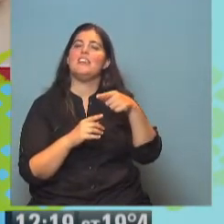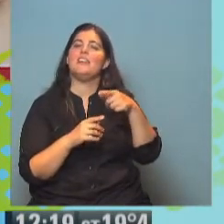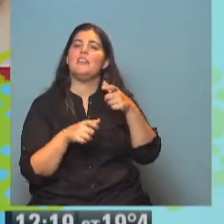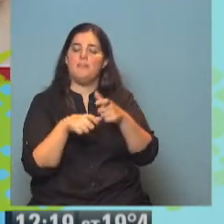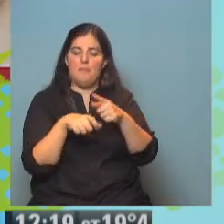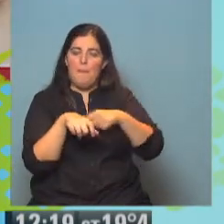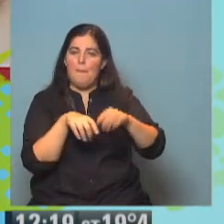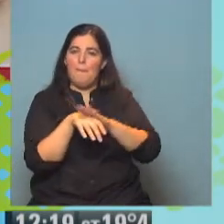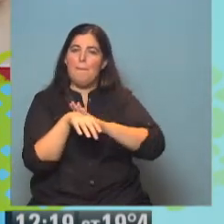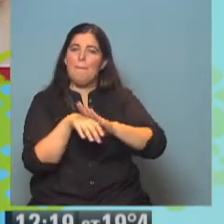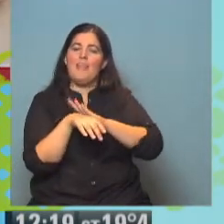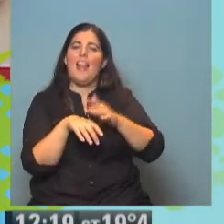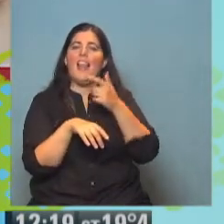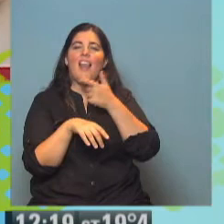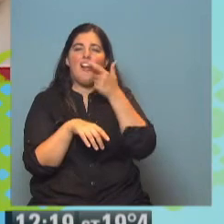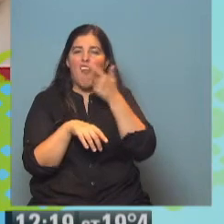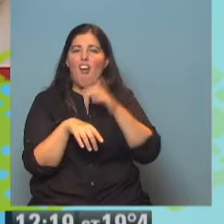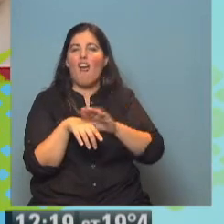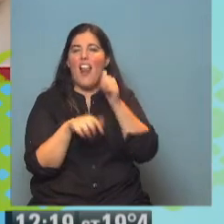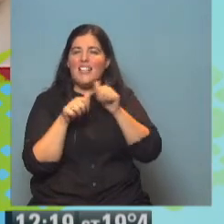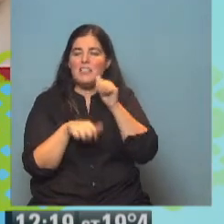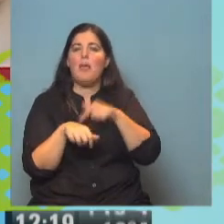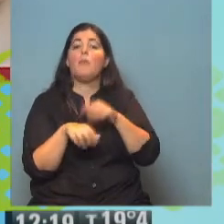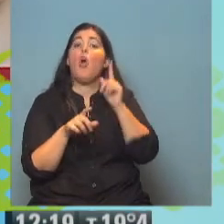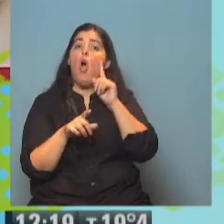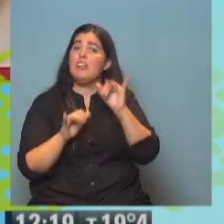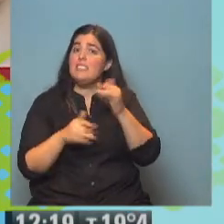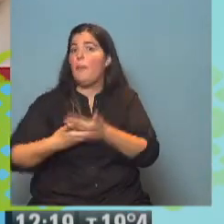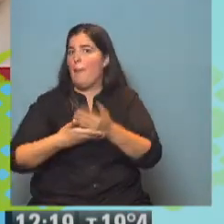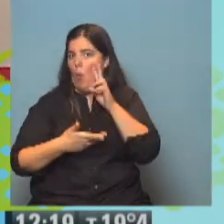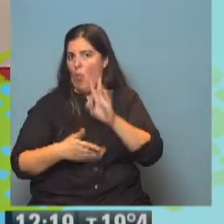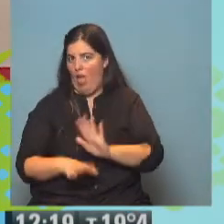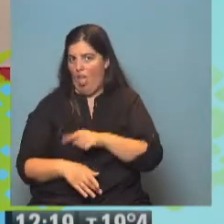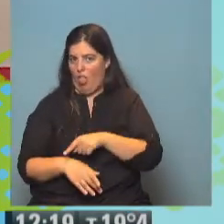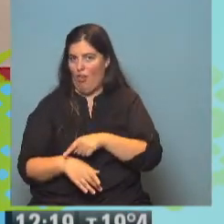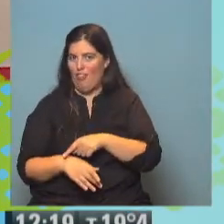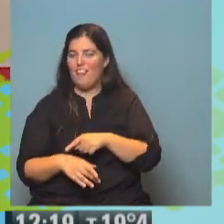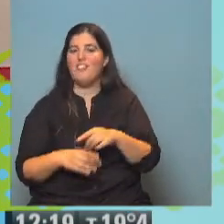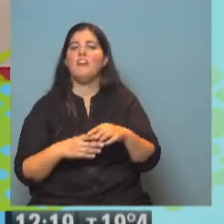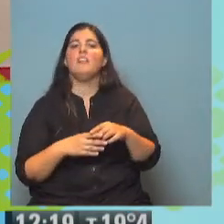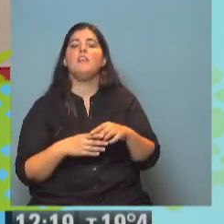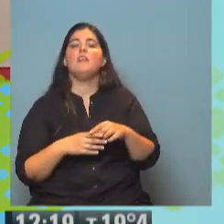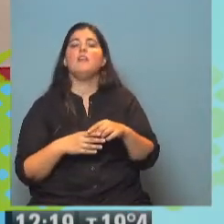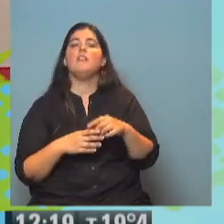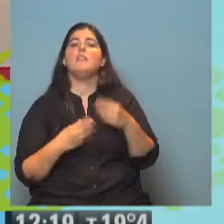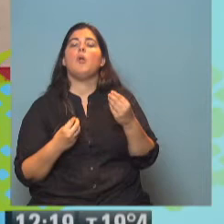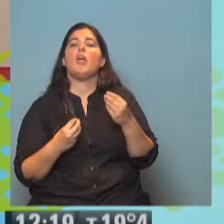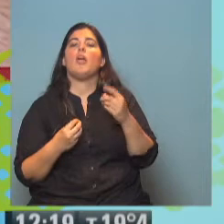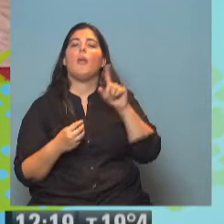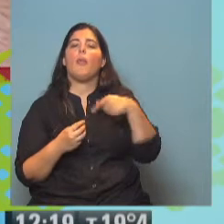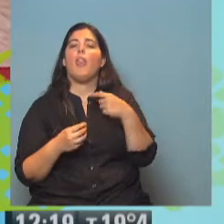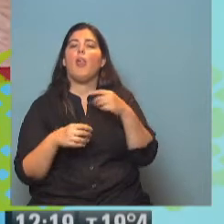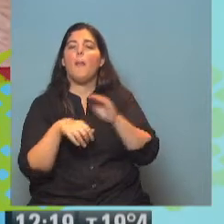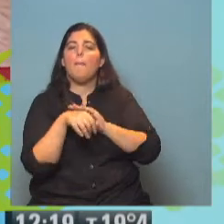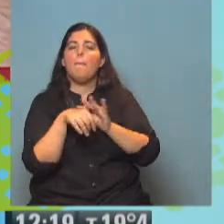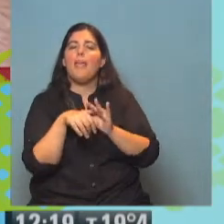una dermatitis, una maceración de piel. Sí tenemos que tener cuidado en los bebés. En los bebés tenemos que tener cuidado, ¿por qué? Porque lo que pasa es que producen una dermatitis con una